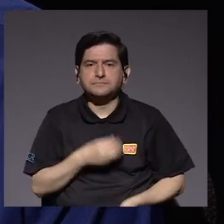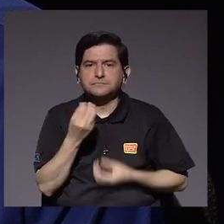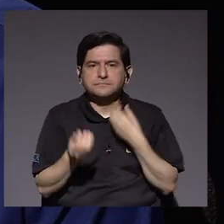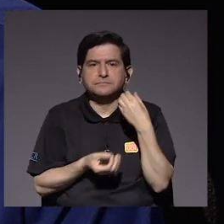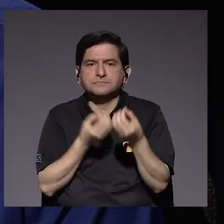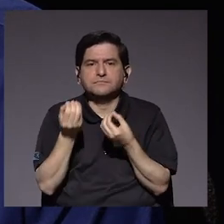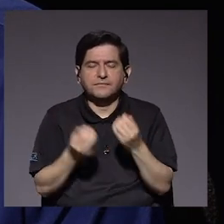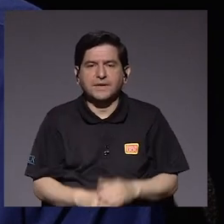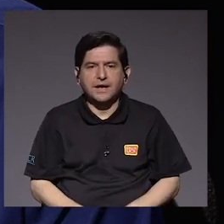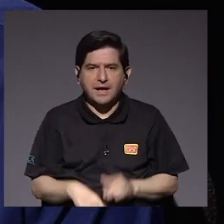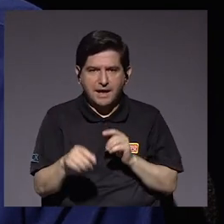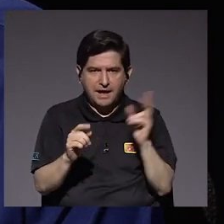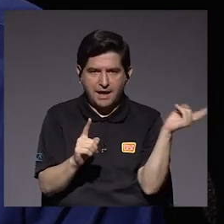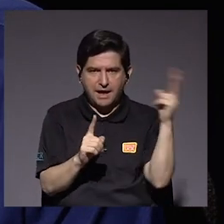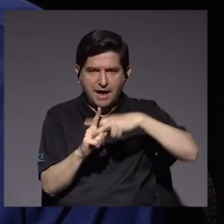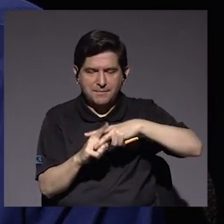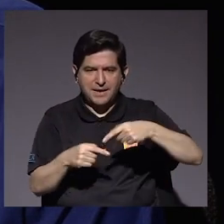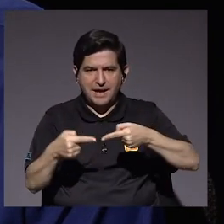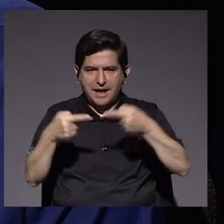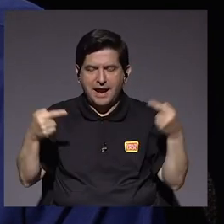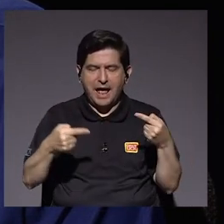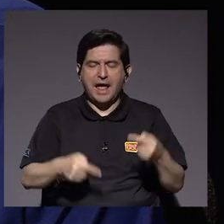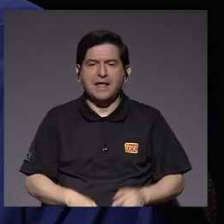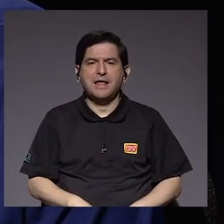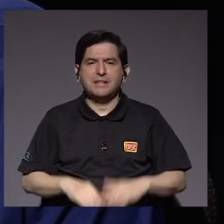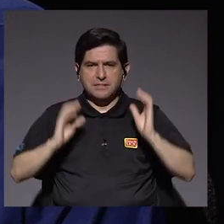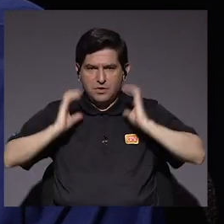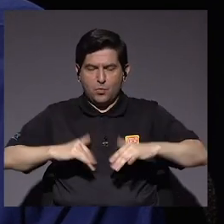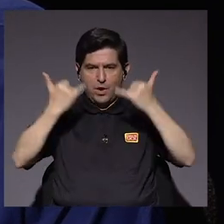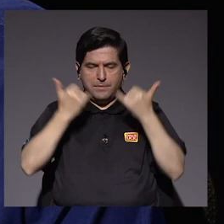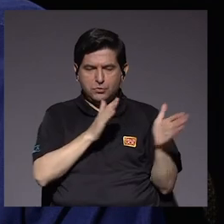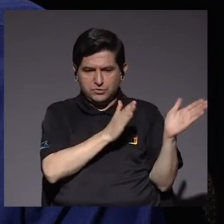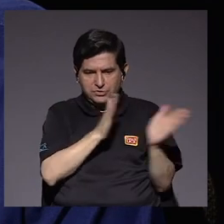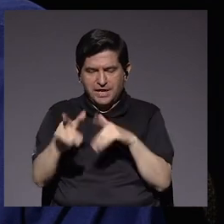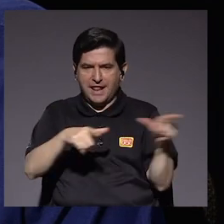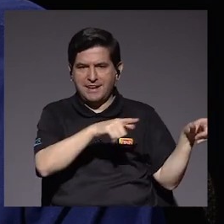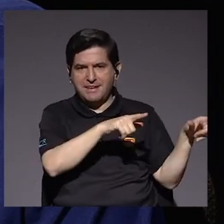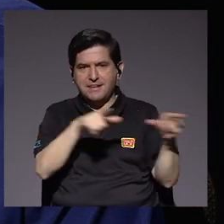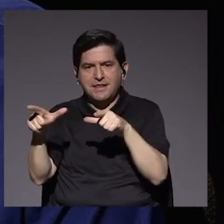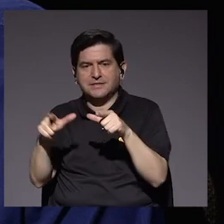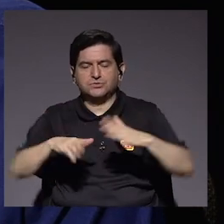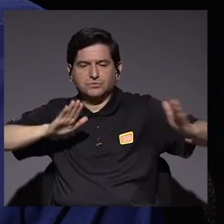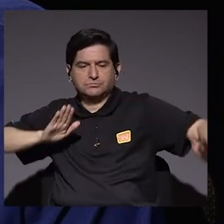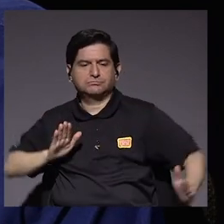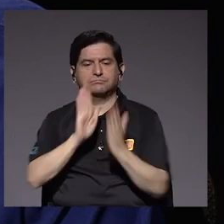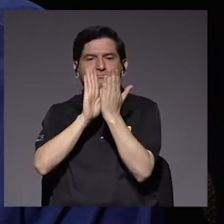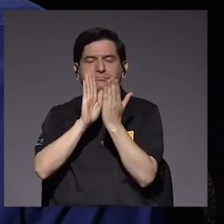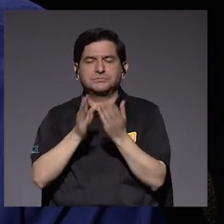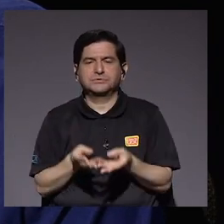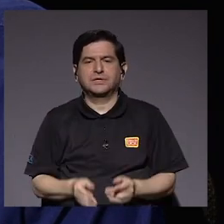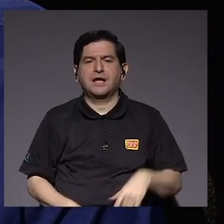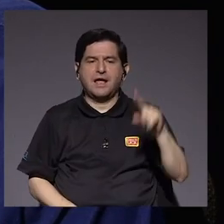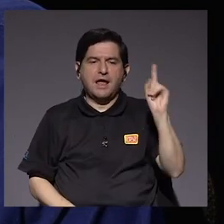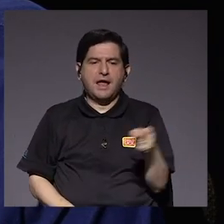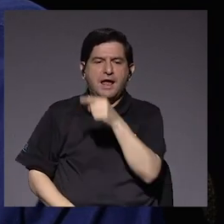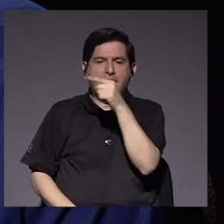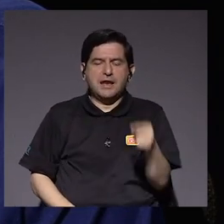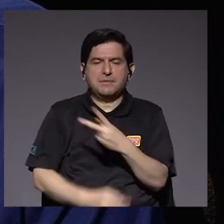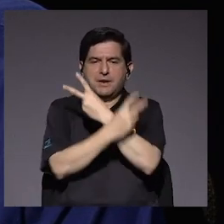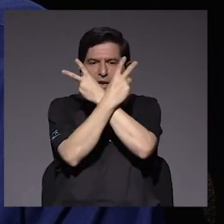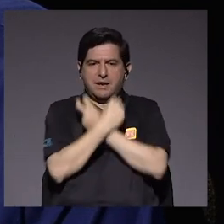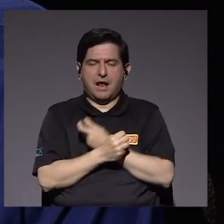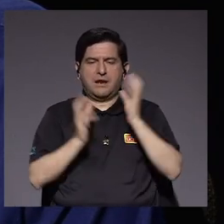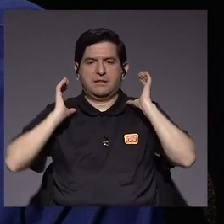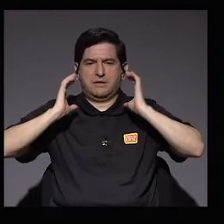Entonces, que se hace es administrarle los anticuerpos que ya están preparados y listos para que haga frente y que ayuden a eliminar esas